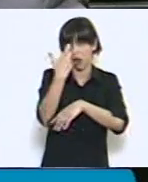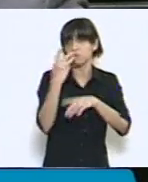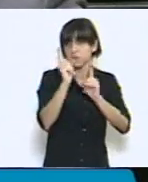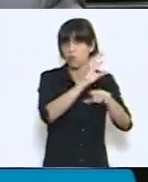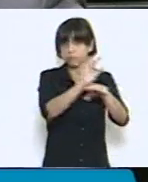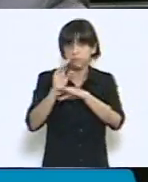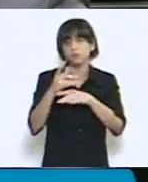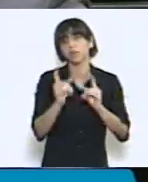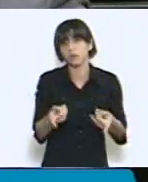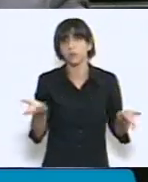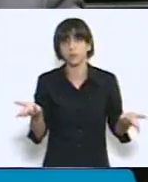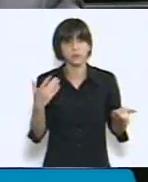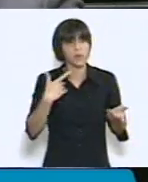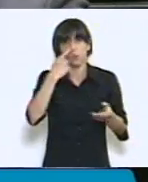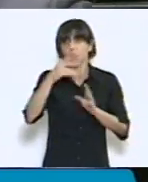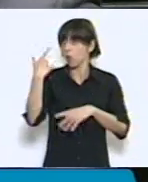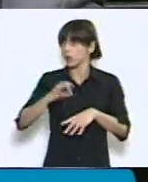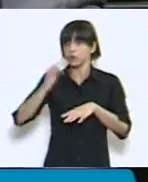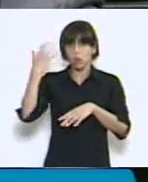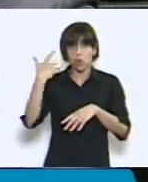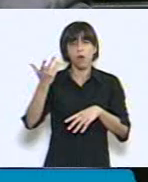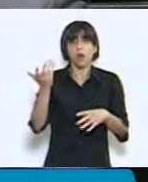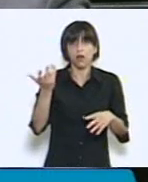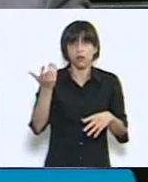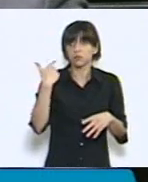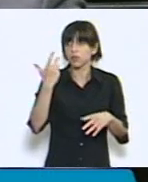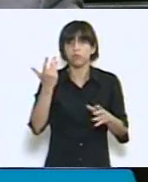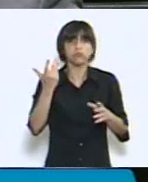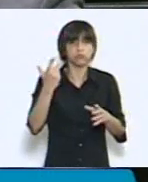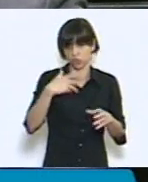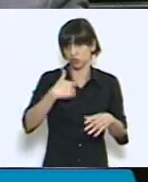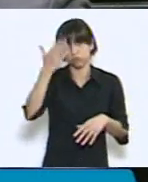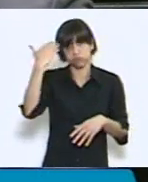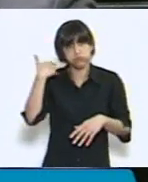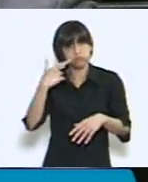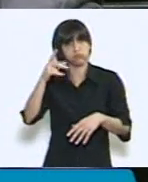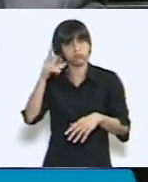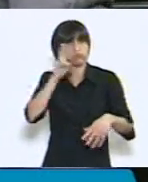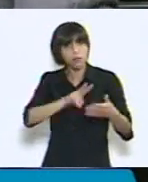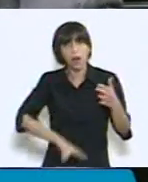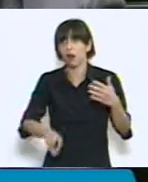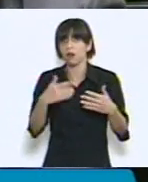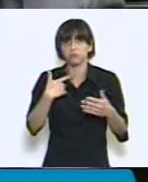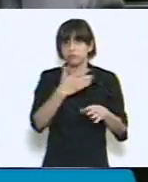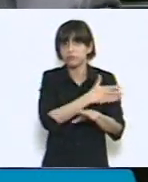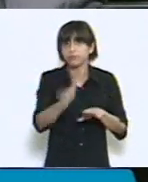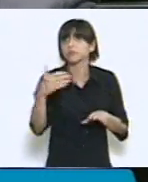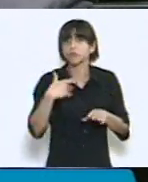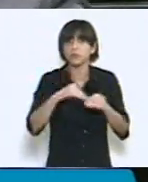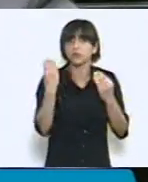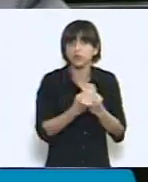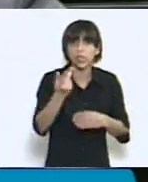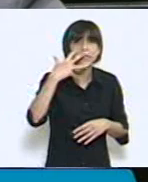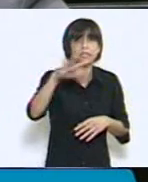perdido en el último año 5.000, esto es un buen dato, ya está mesetado hace tiempo. Quiere decir que si hemos perdido 5.000 chicos y no